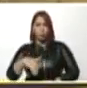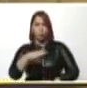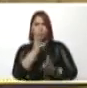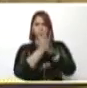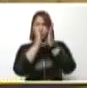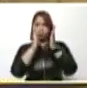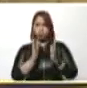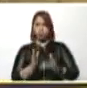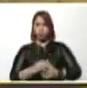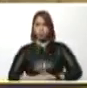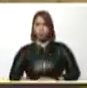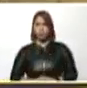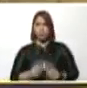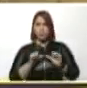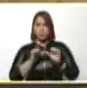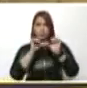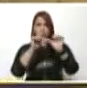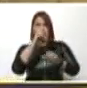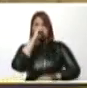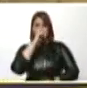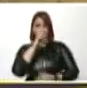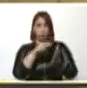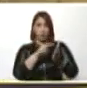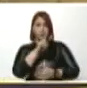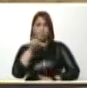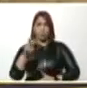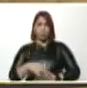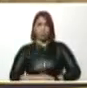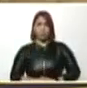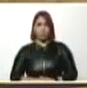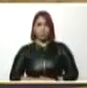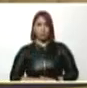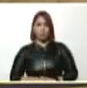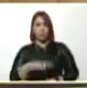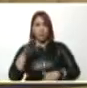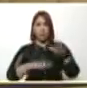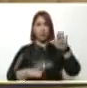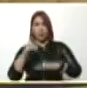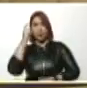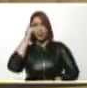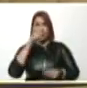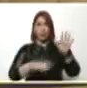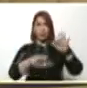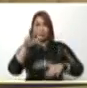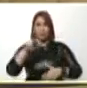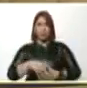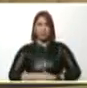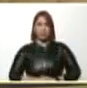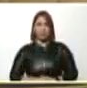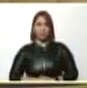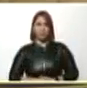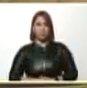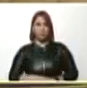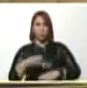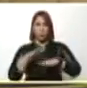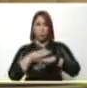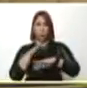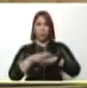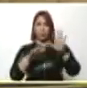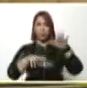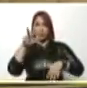para seguir este año 2022. Estamos apenas en el día 13. Jueves 13.